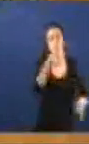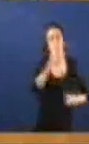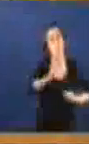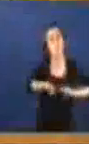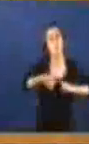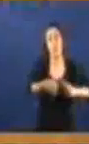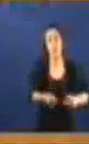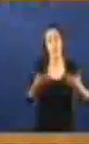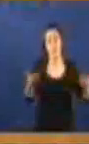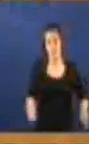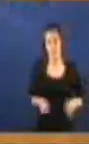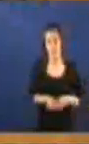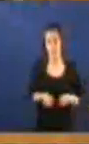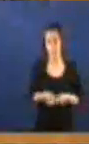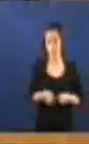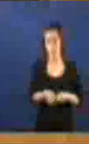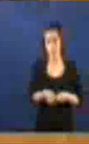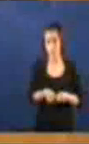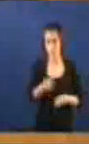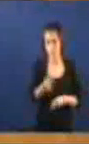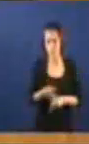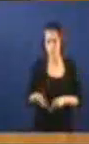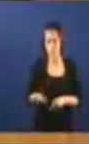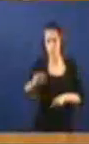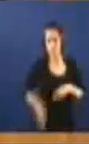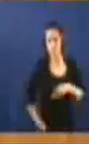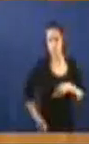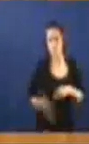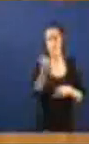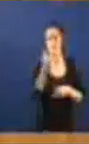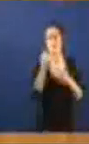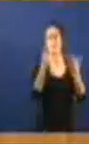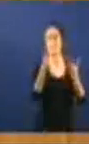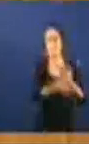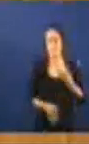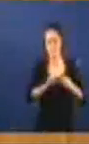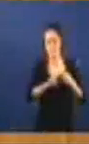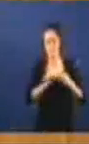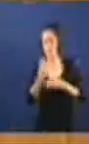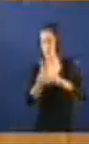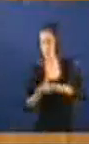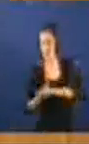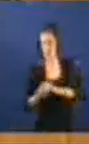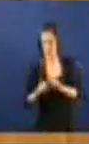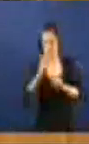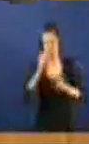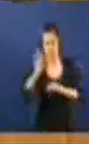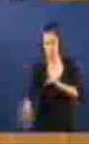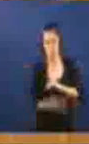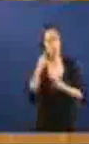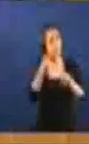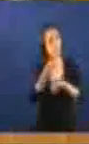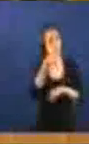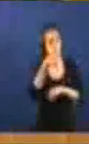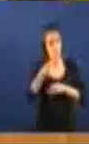Nuna faltriqueira Leva sete moedas de cobre En outra faltriqueira Un anaco de pan Moi receso Para ir comendo